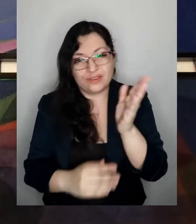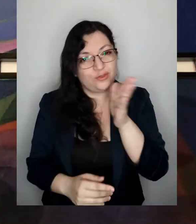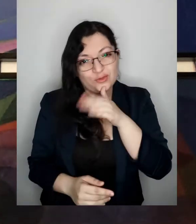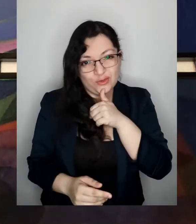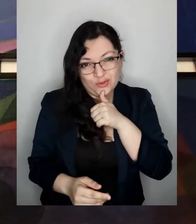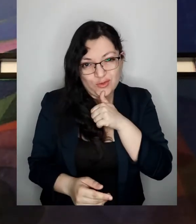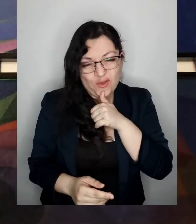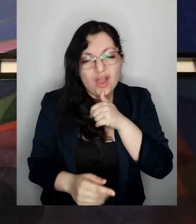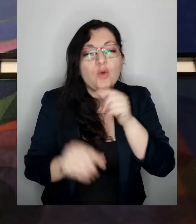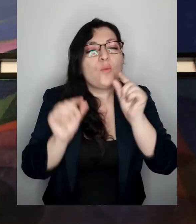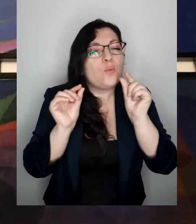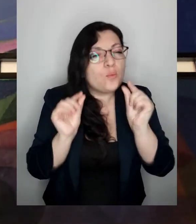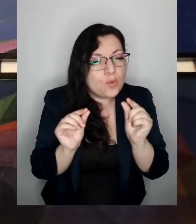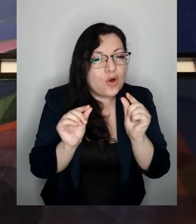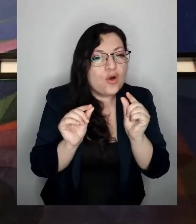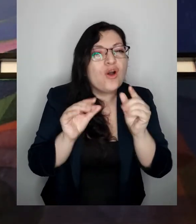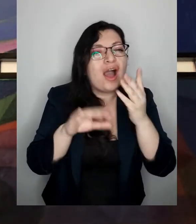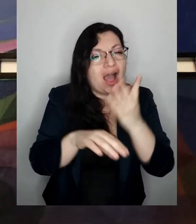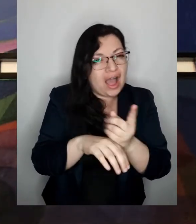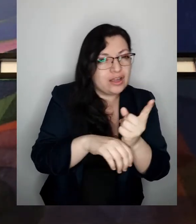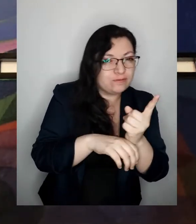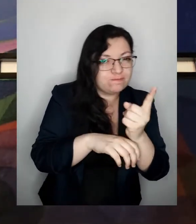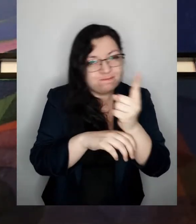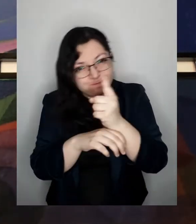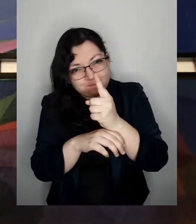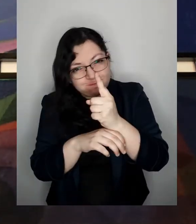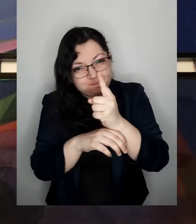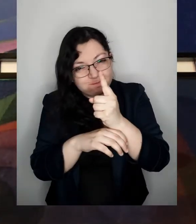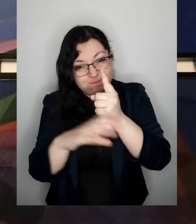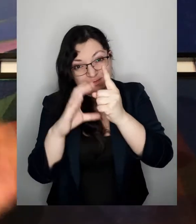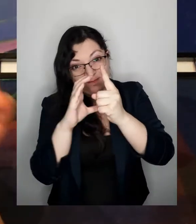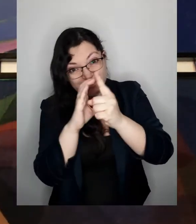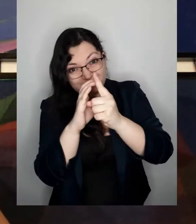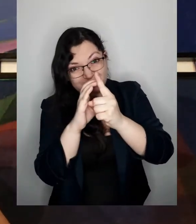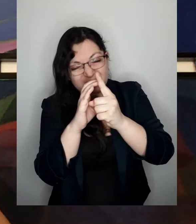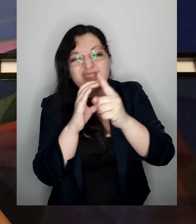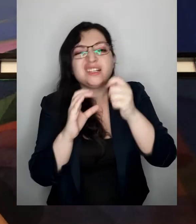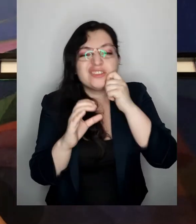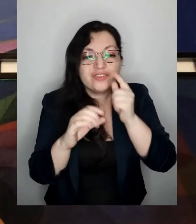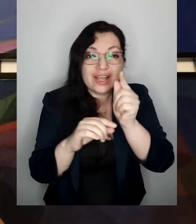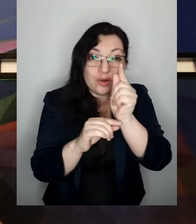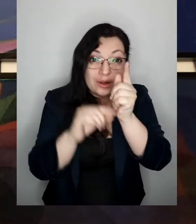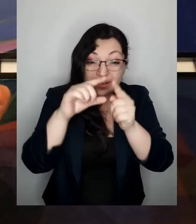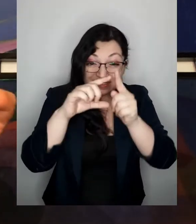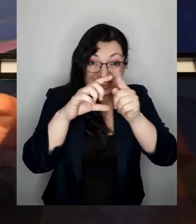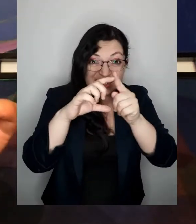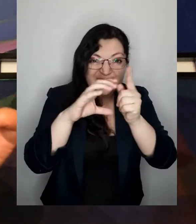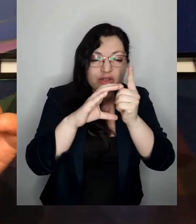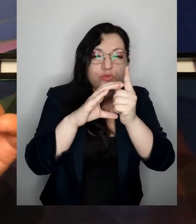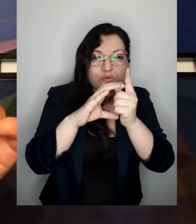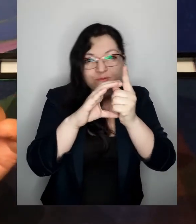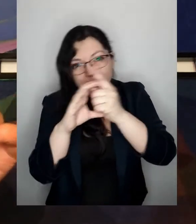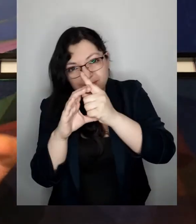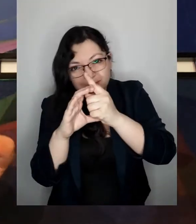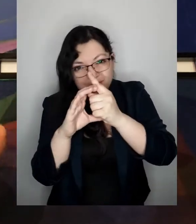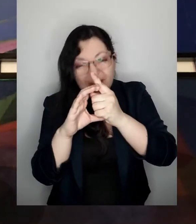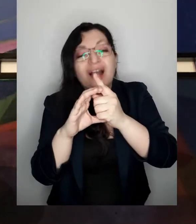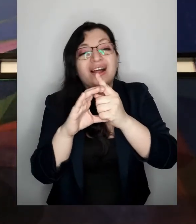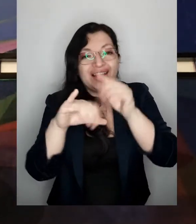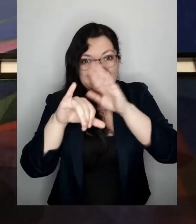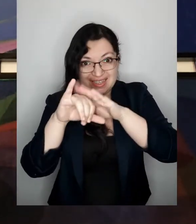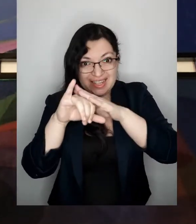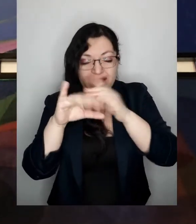sostenido sino que está un poco inclinado es decir la punta de arriba se mueve un poco a la izquierda